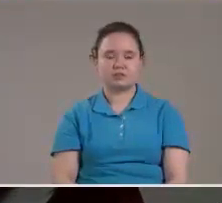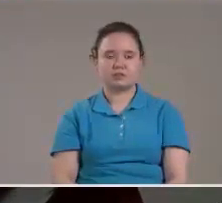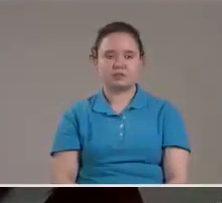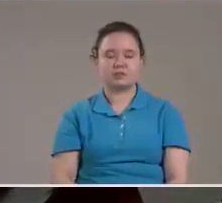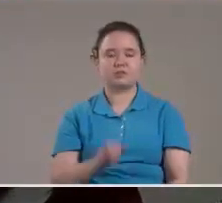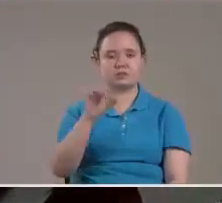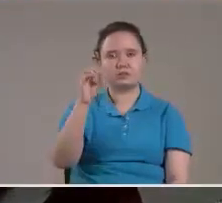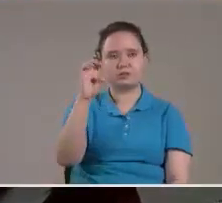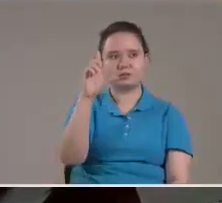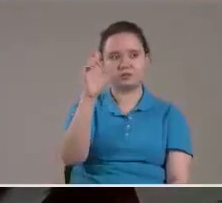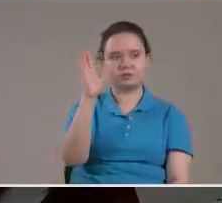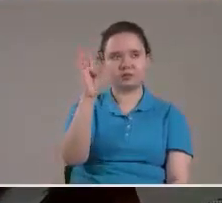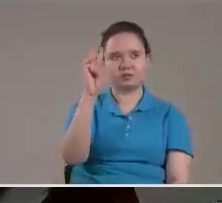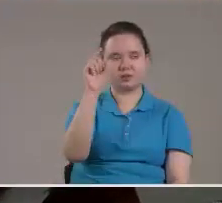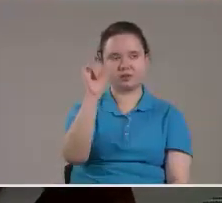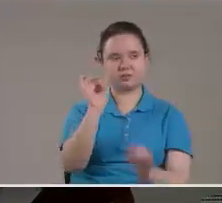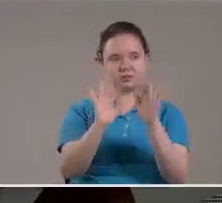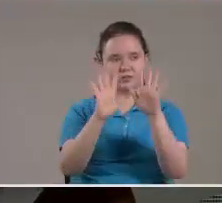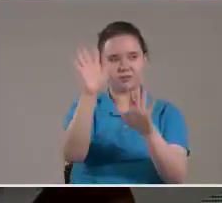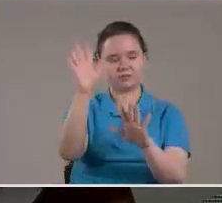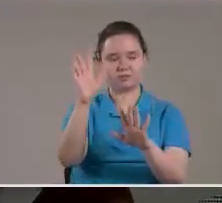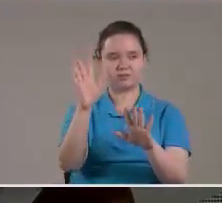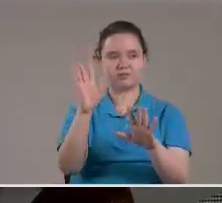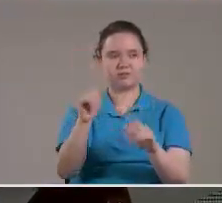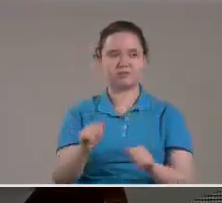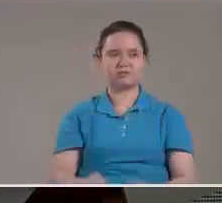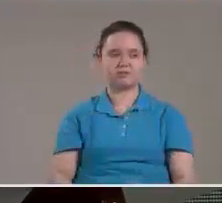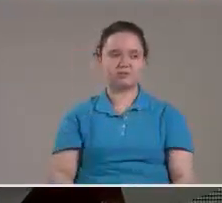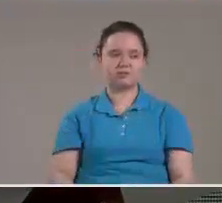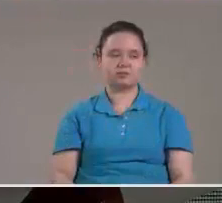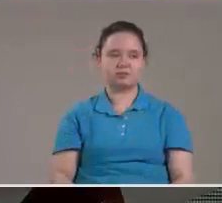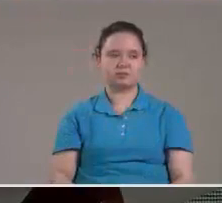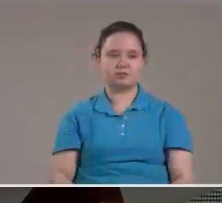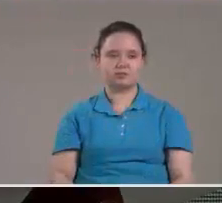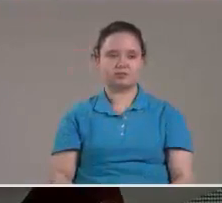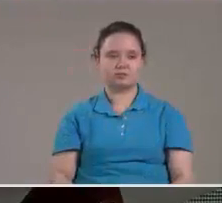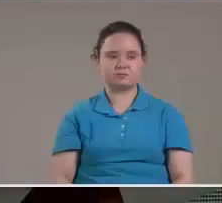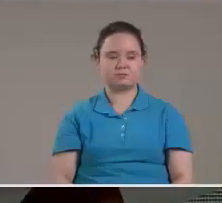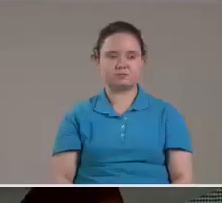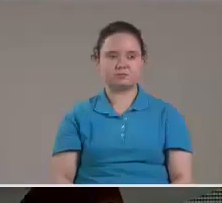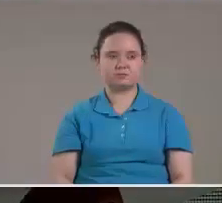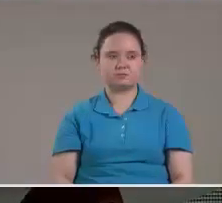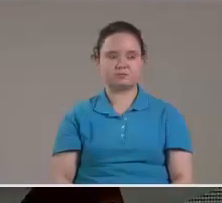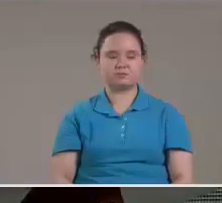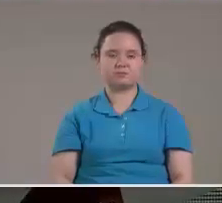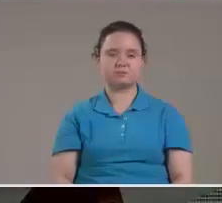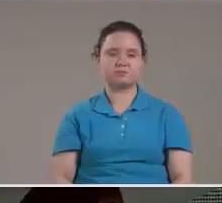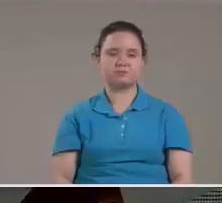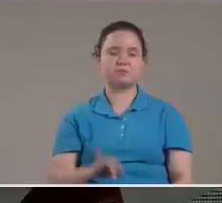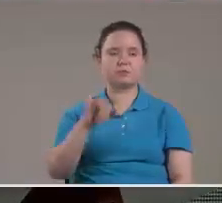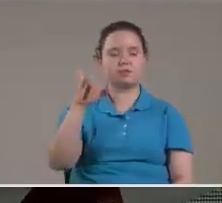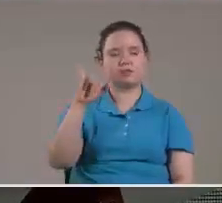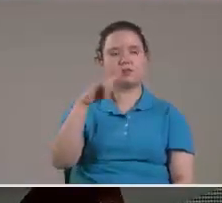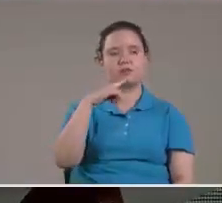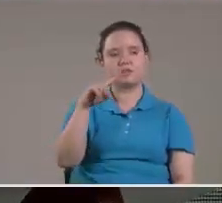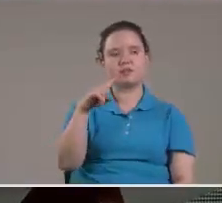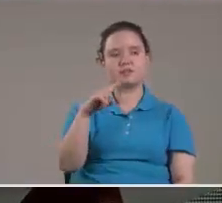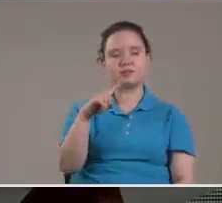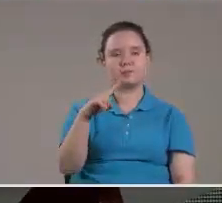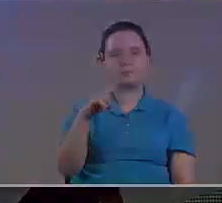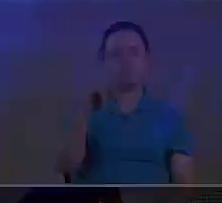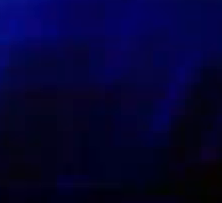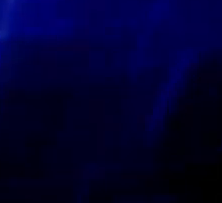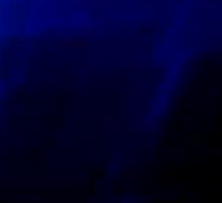Joel 3.15 Con los versos Contextuales Joel 3.15